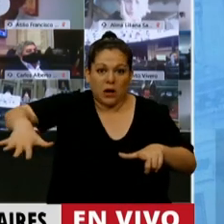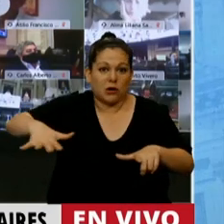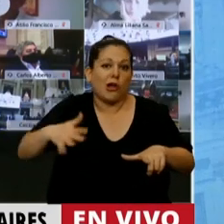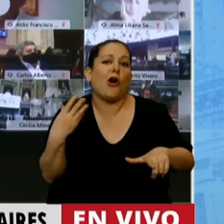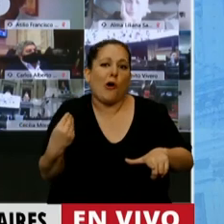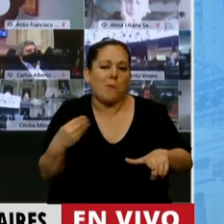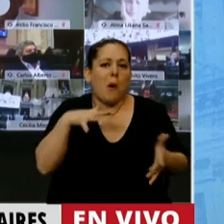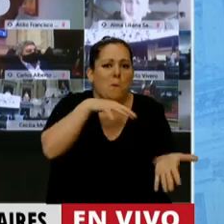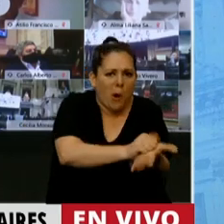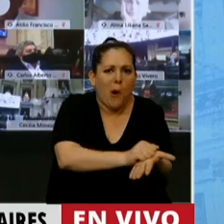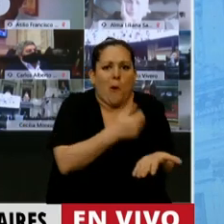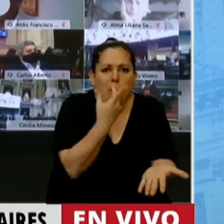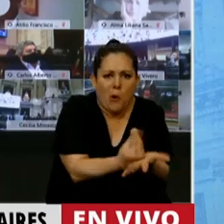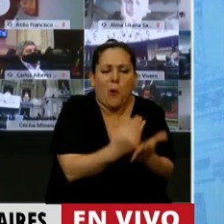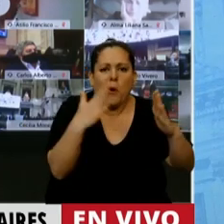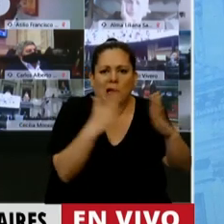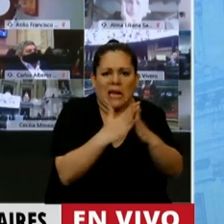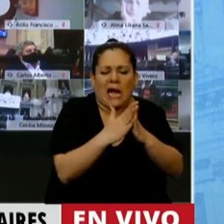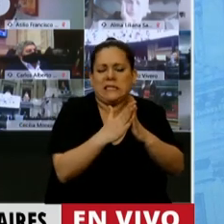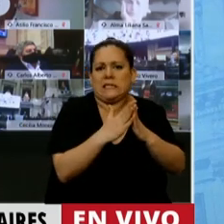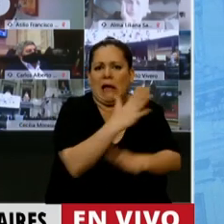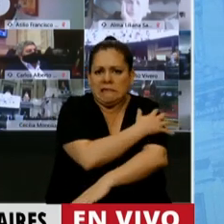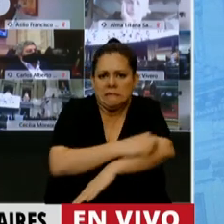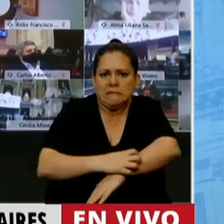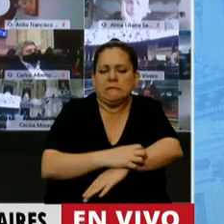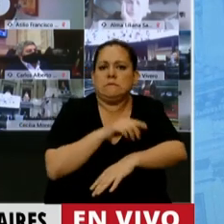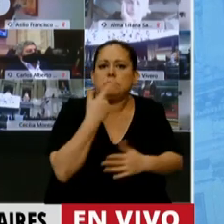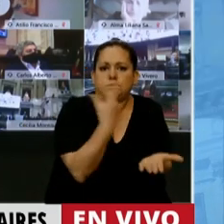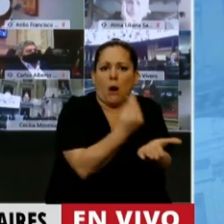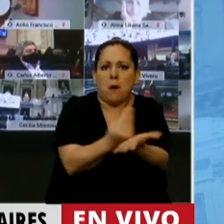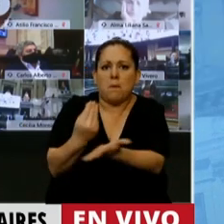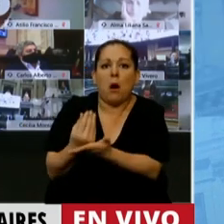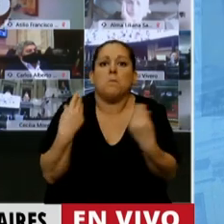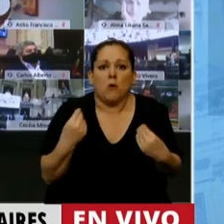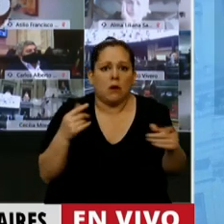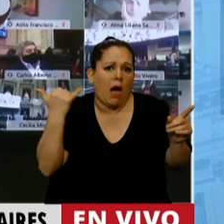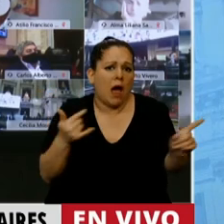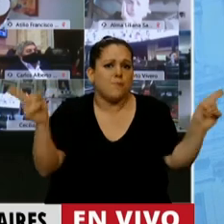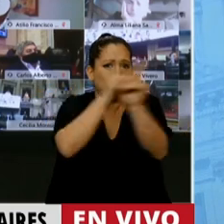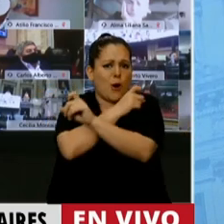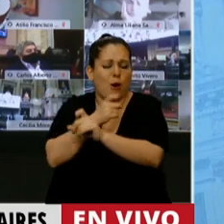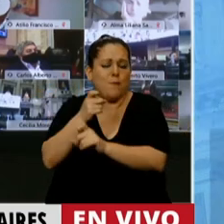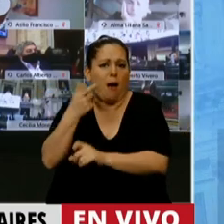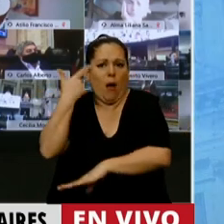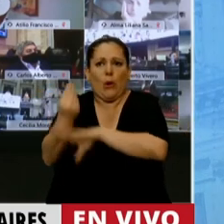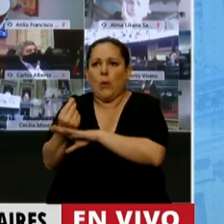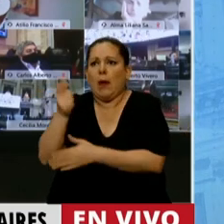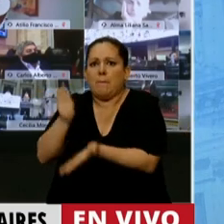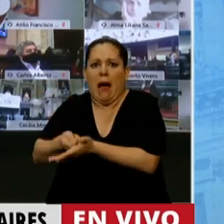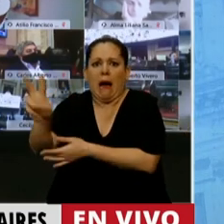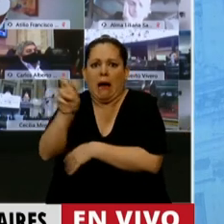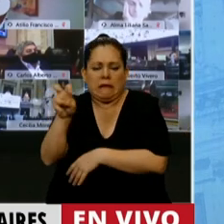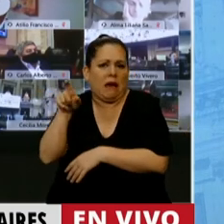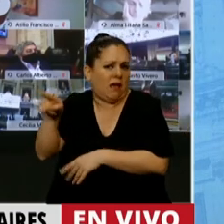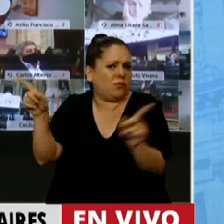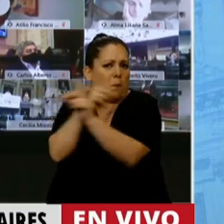como ocupaciones y asentamientos precarios. Porque la falta de política habitacional recorre todos los gobiernos. Es